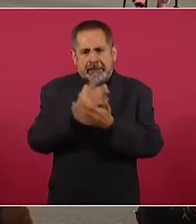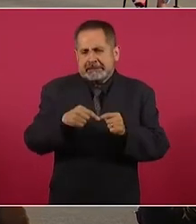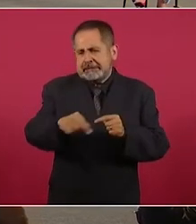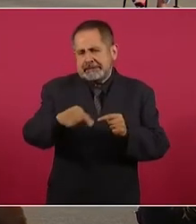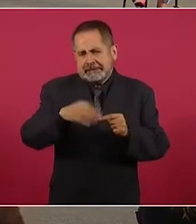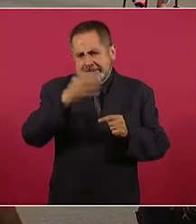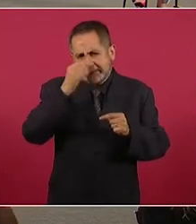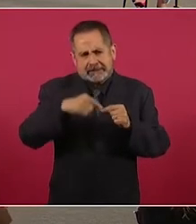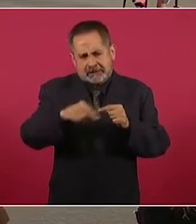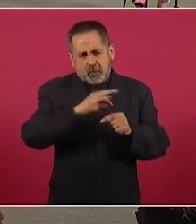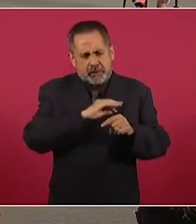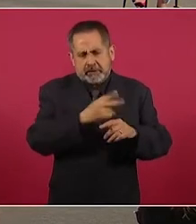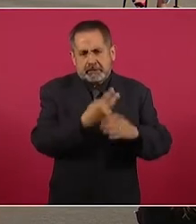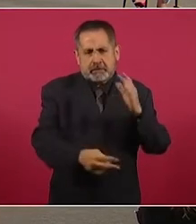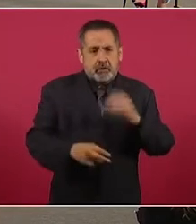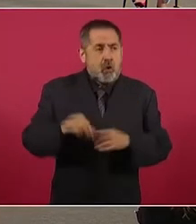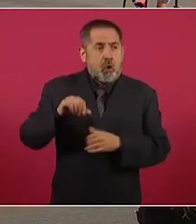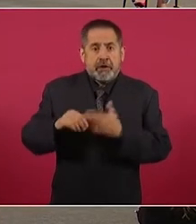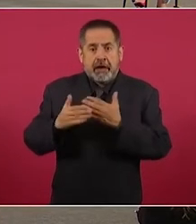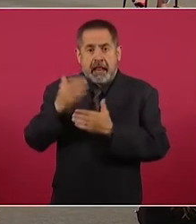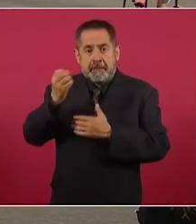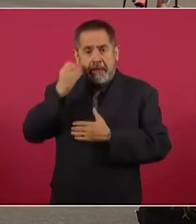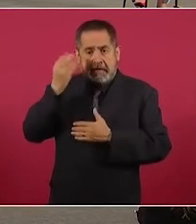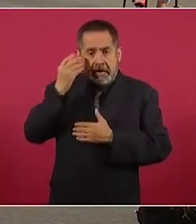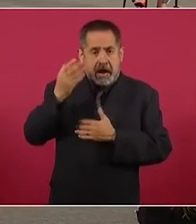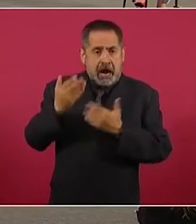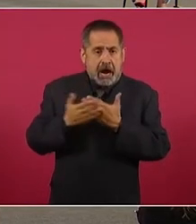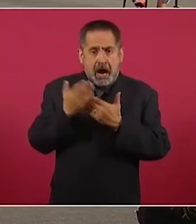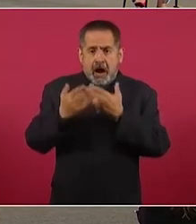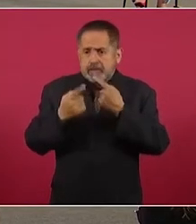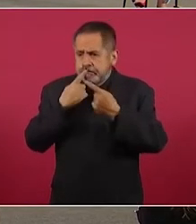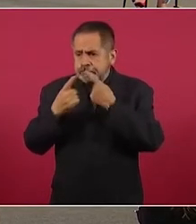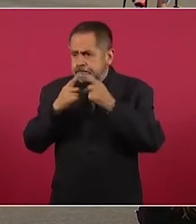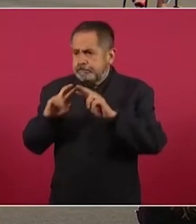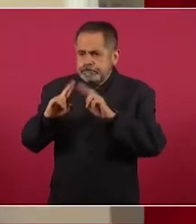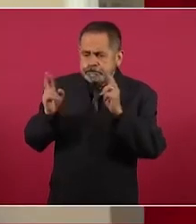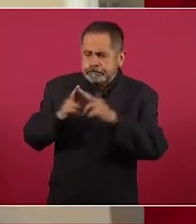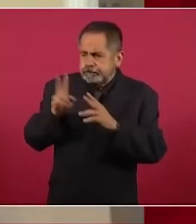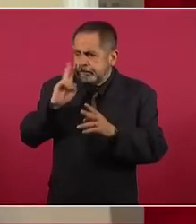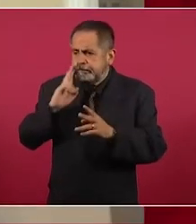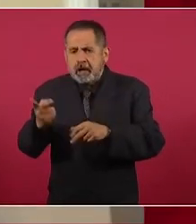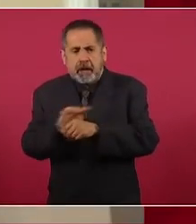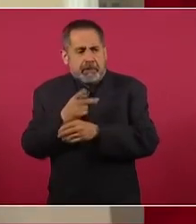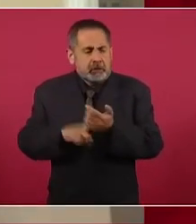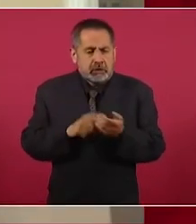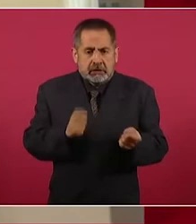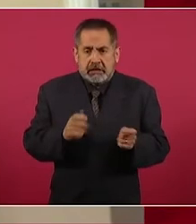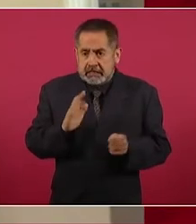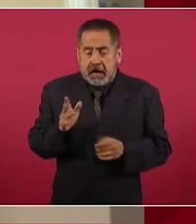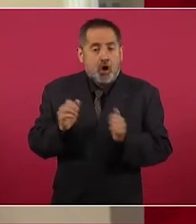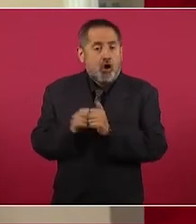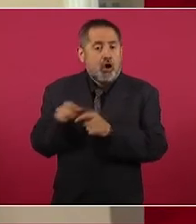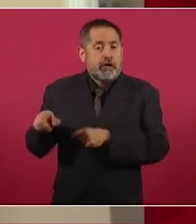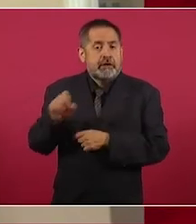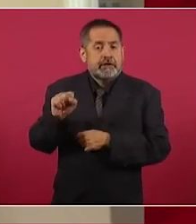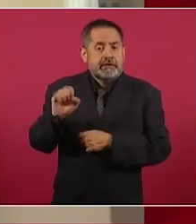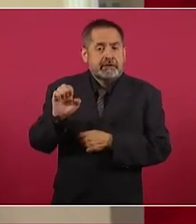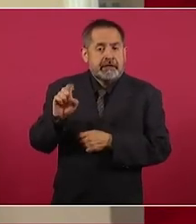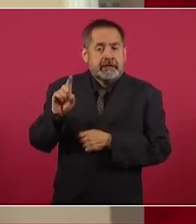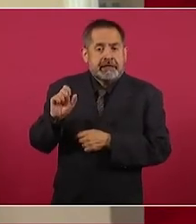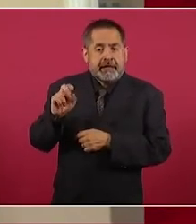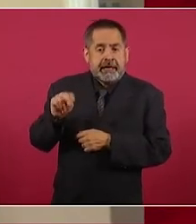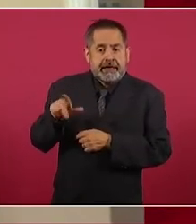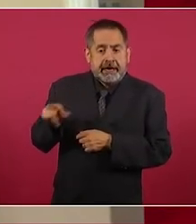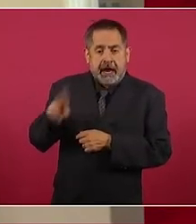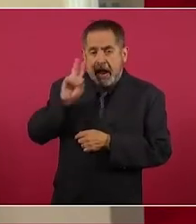Hoy en la mañana, en unos minutos, tendremos una reunión para hacer una valoración con Sedena. Para ver si ya